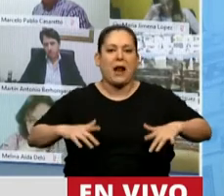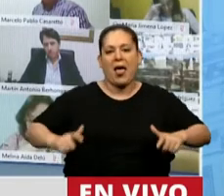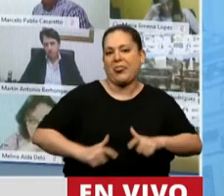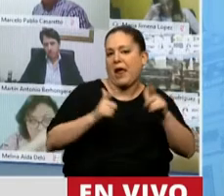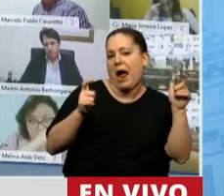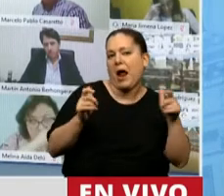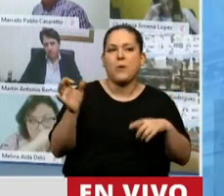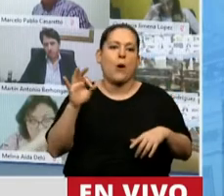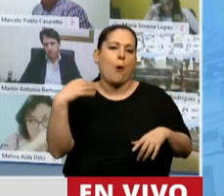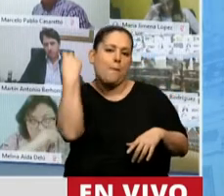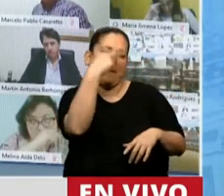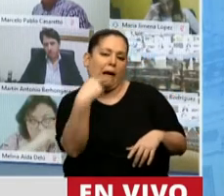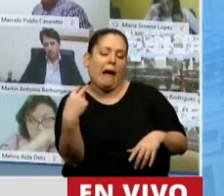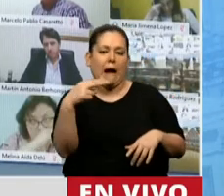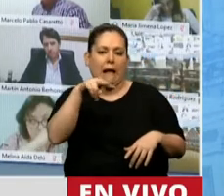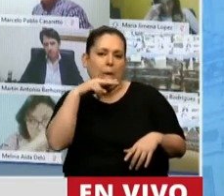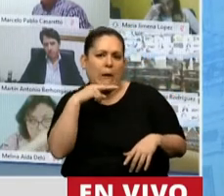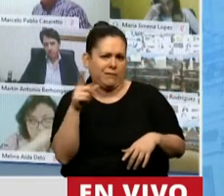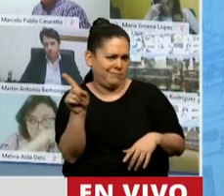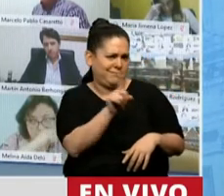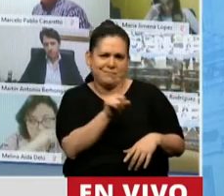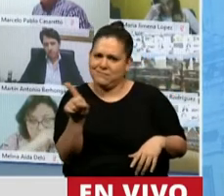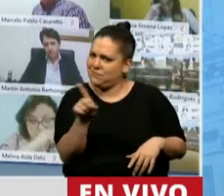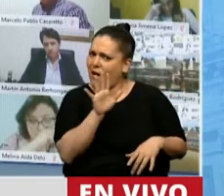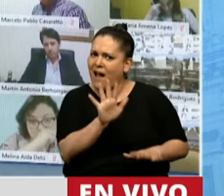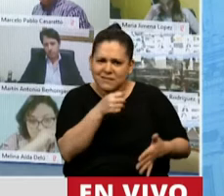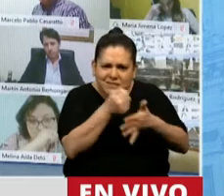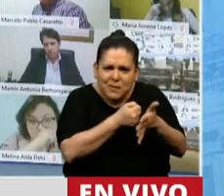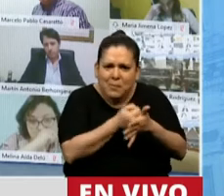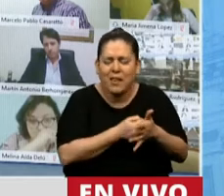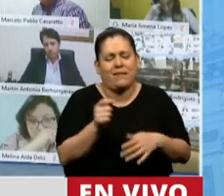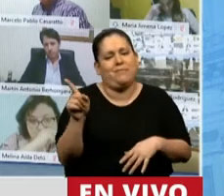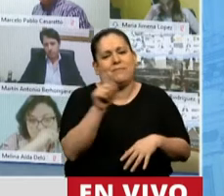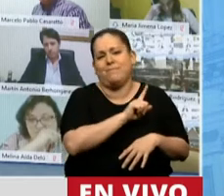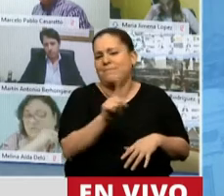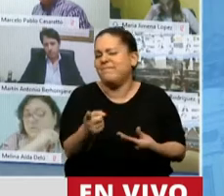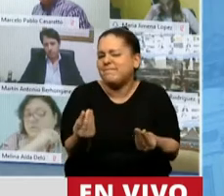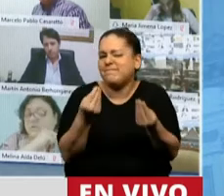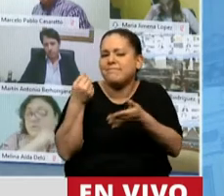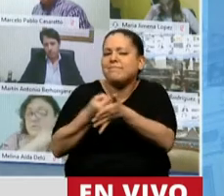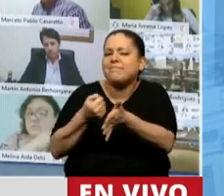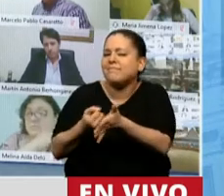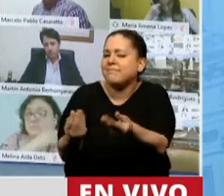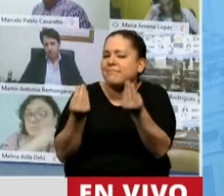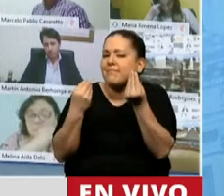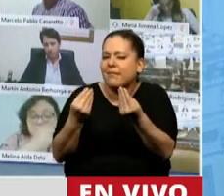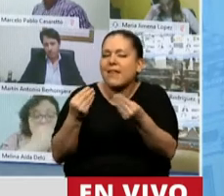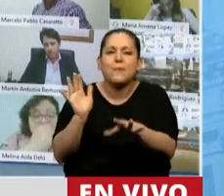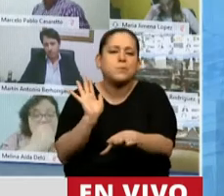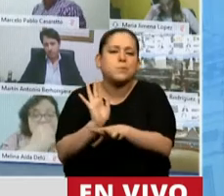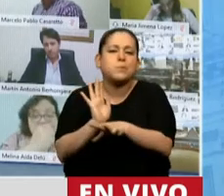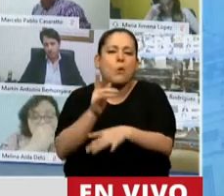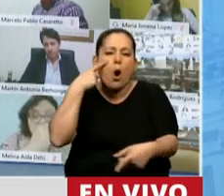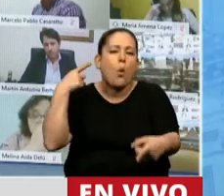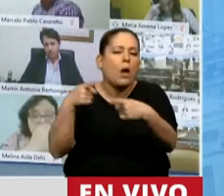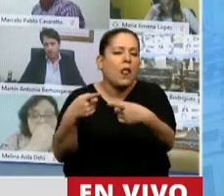sino que se trata de caminar con un norte, es